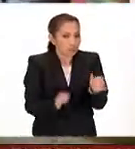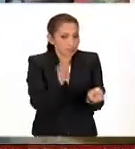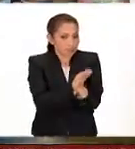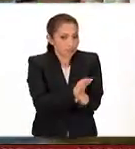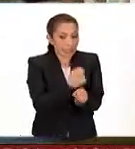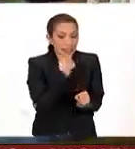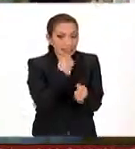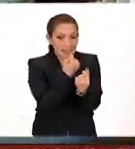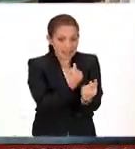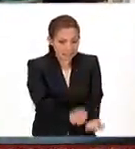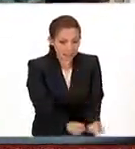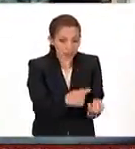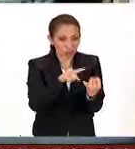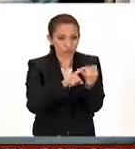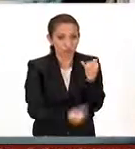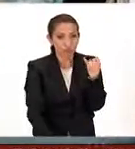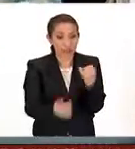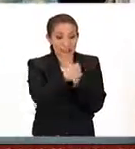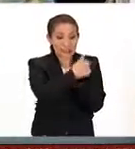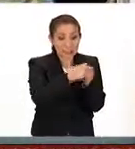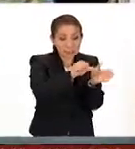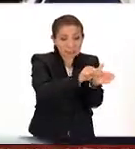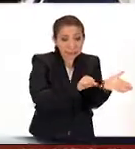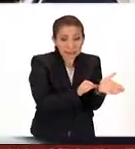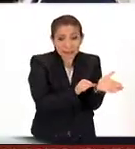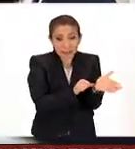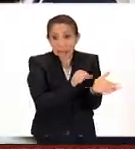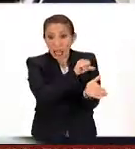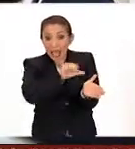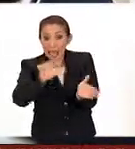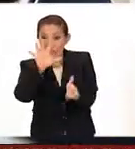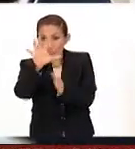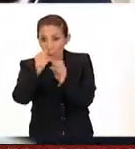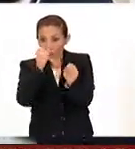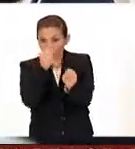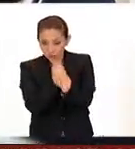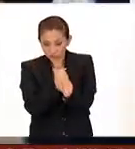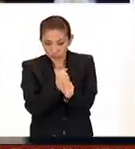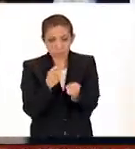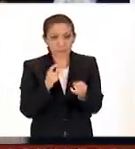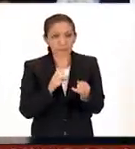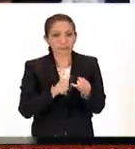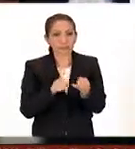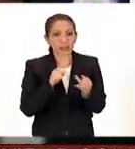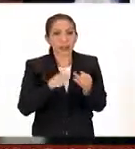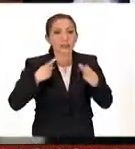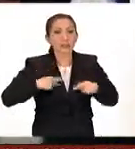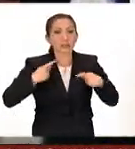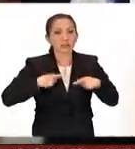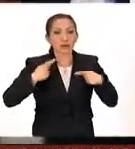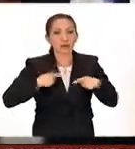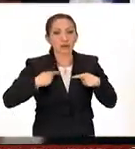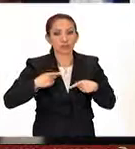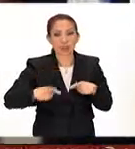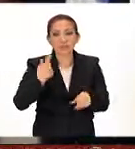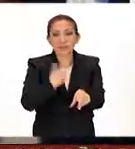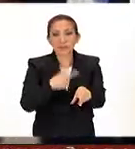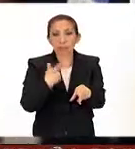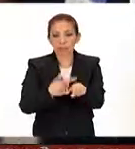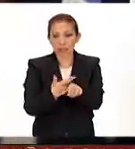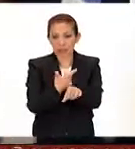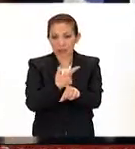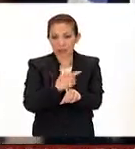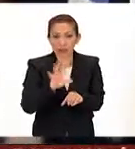niños de seis meses a cinco años de edad, personas que tienen enfermedades